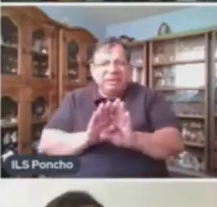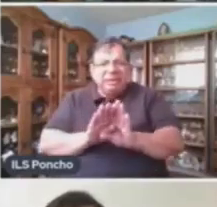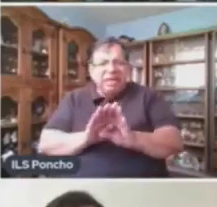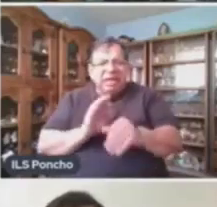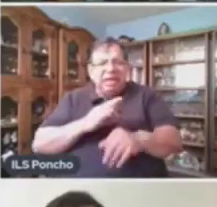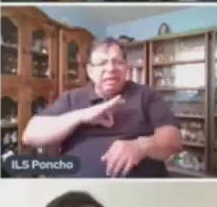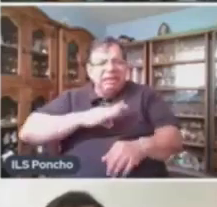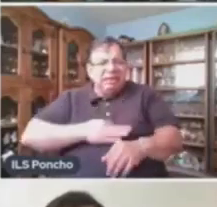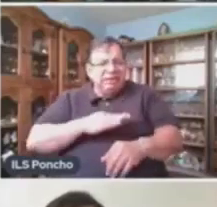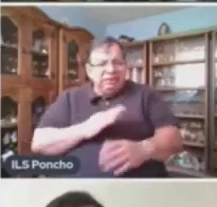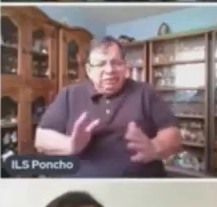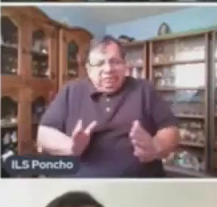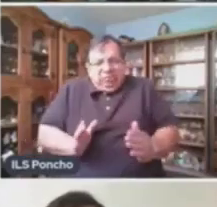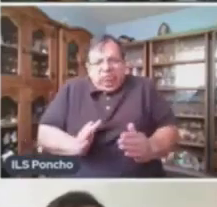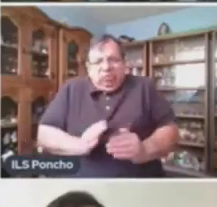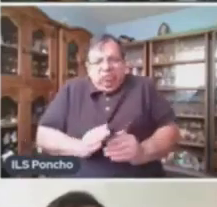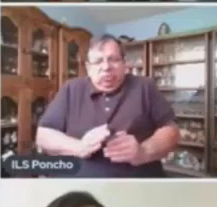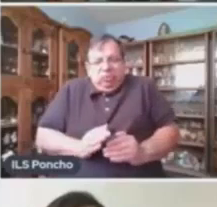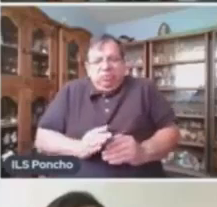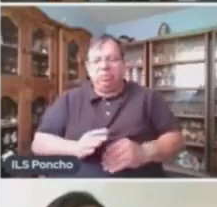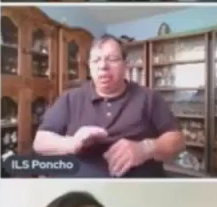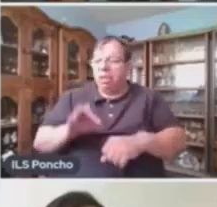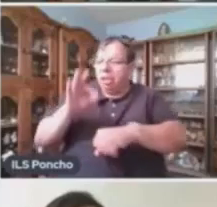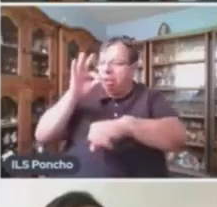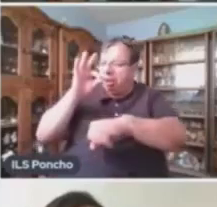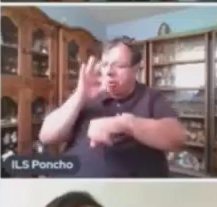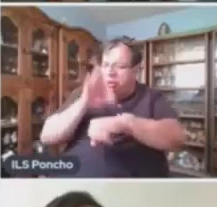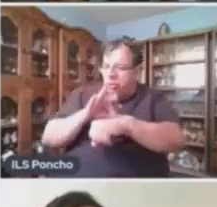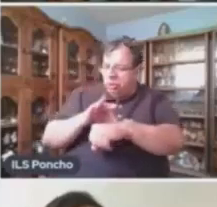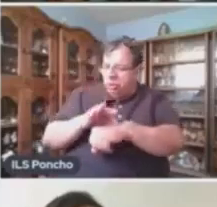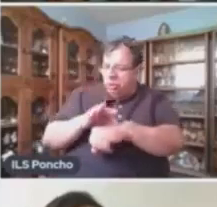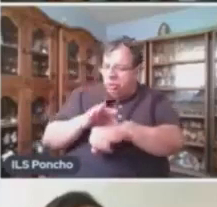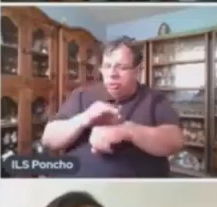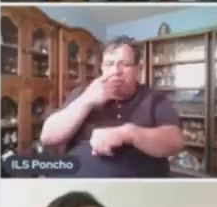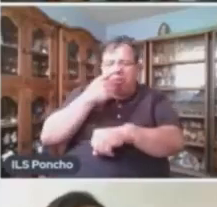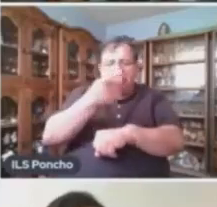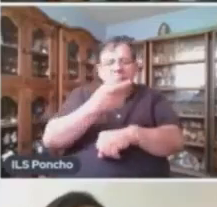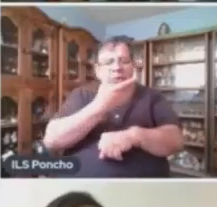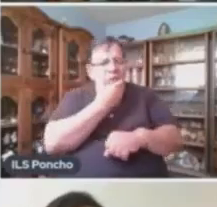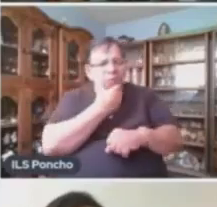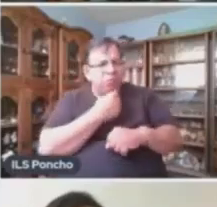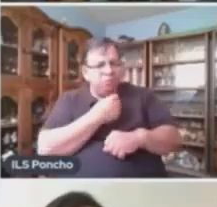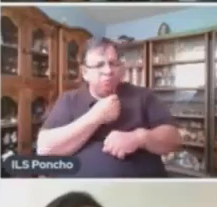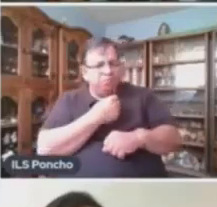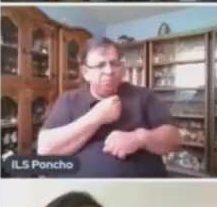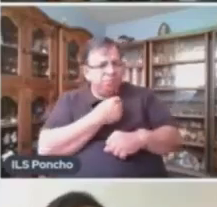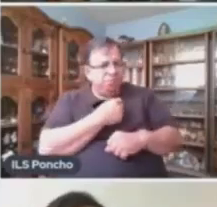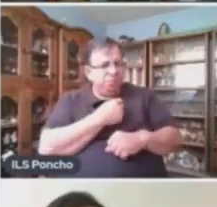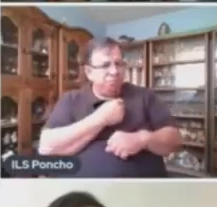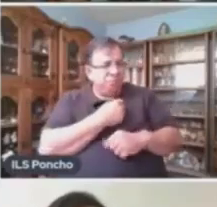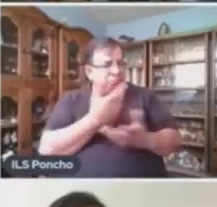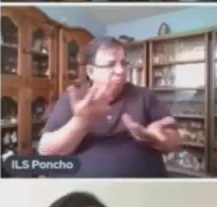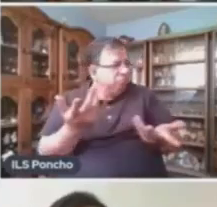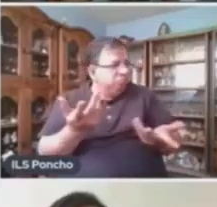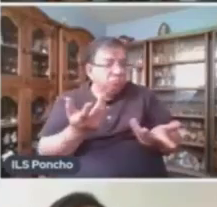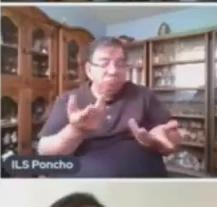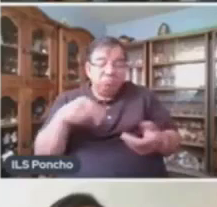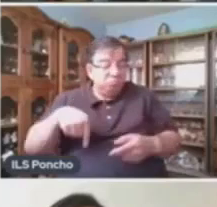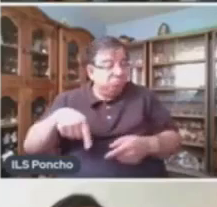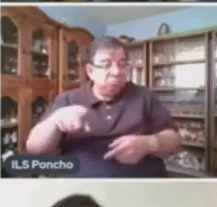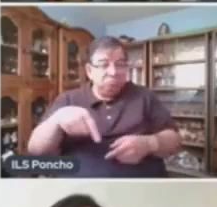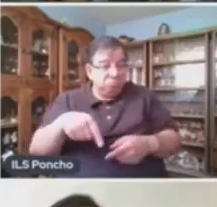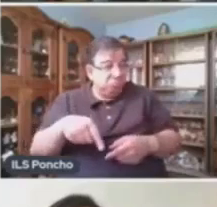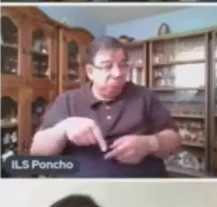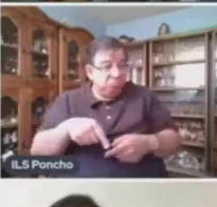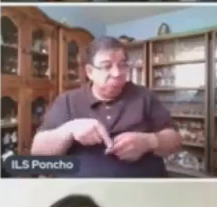El médico Le dijo A Jordán Que no tenía Ninguna esperanza De